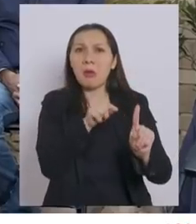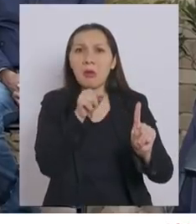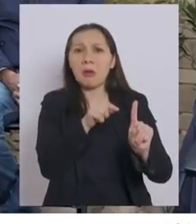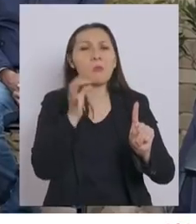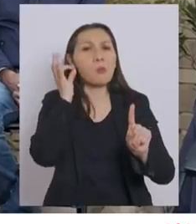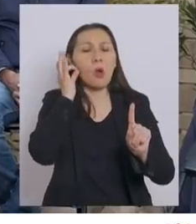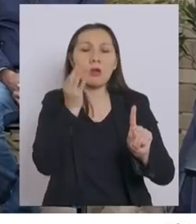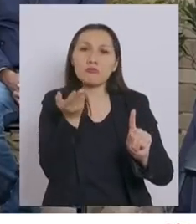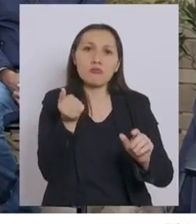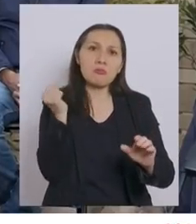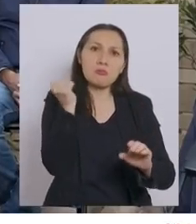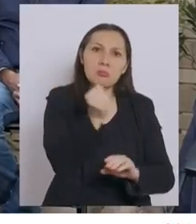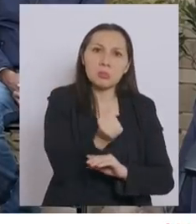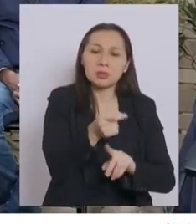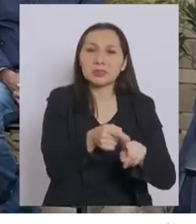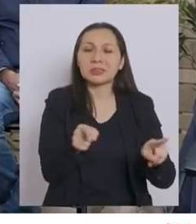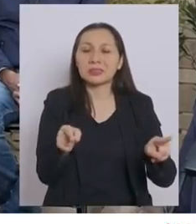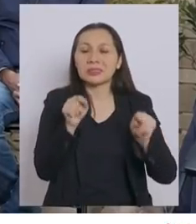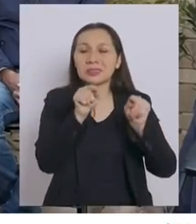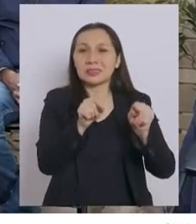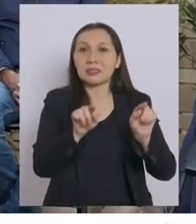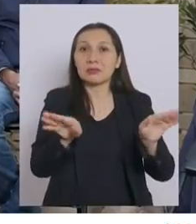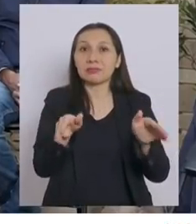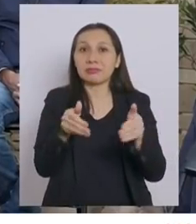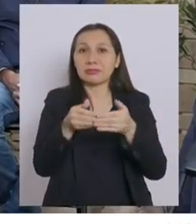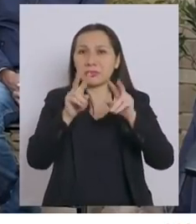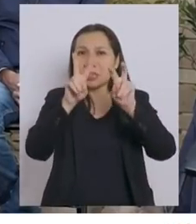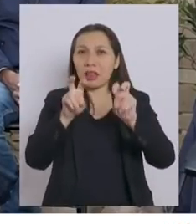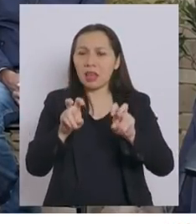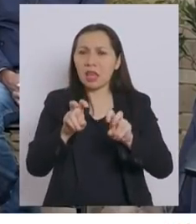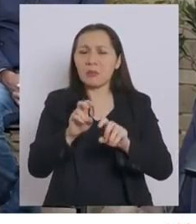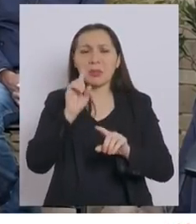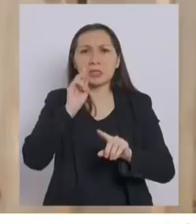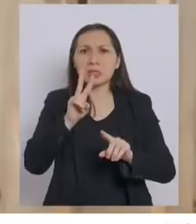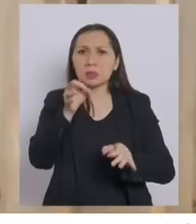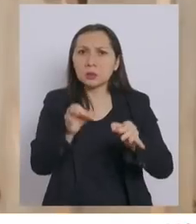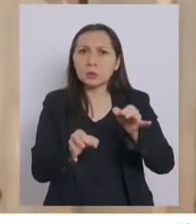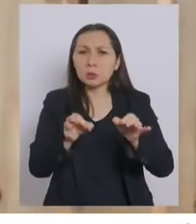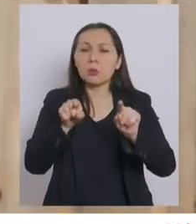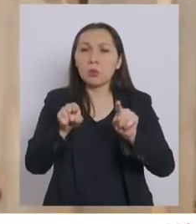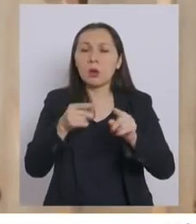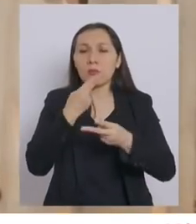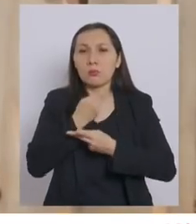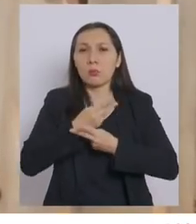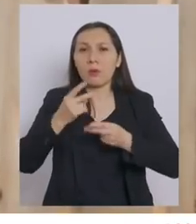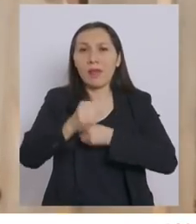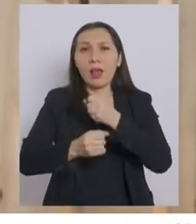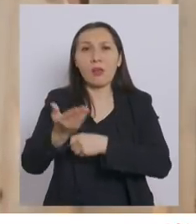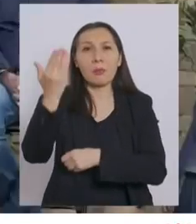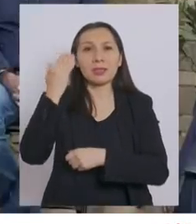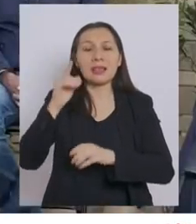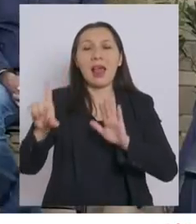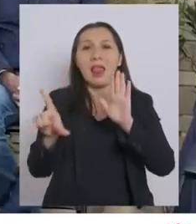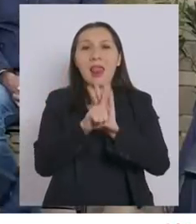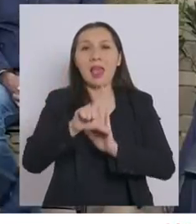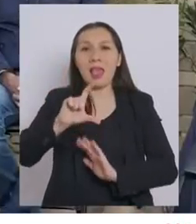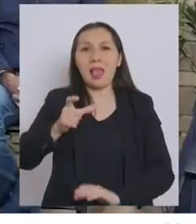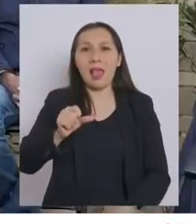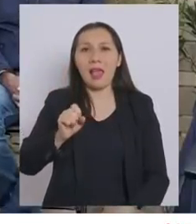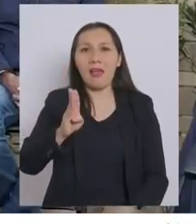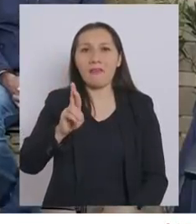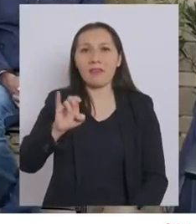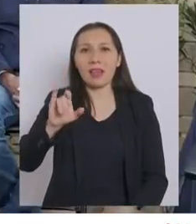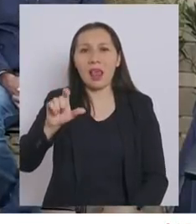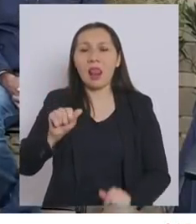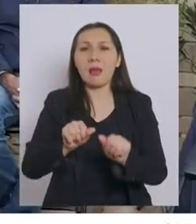ser mujeres. Precisamente para ir cerrando Espacio de Impunidad, promulgamos el año pasado la Ley Gabriela, que amplió